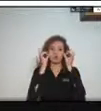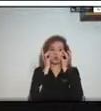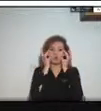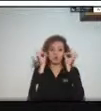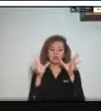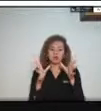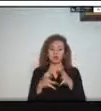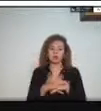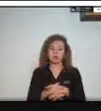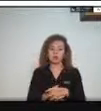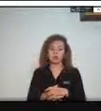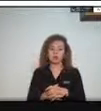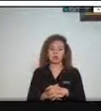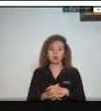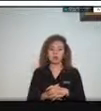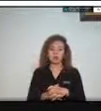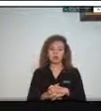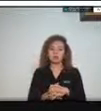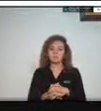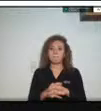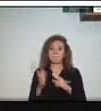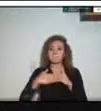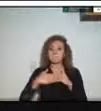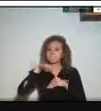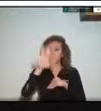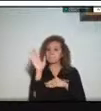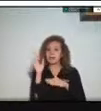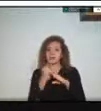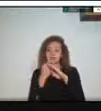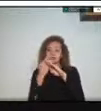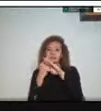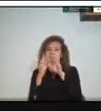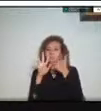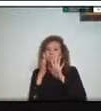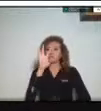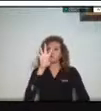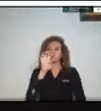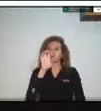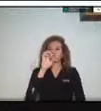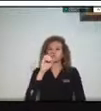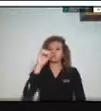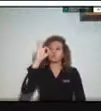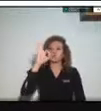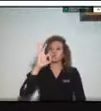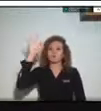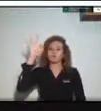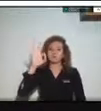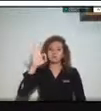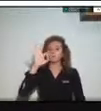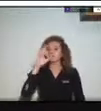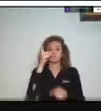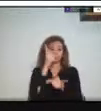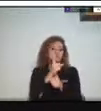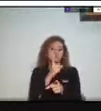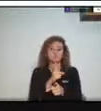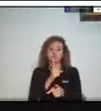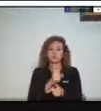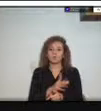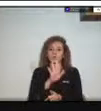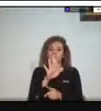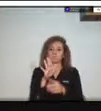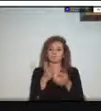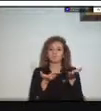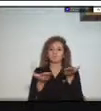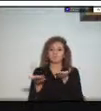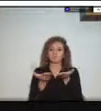la en su gran mayoría yo creería que un 90% pues no cumplen con la norma de sismicidad y